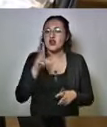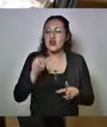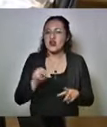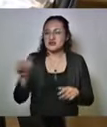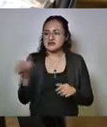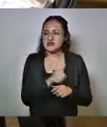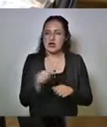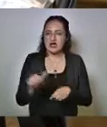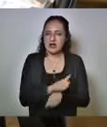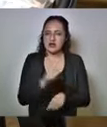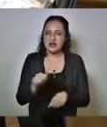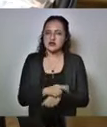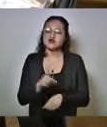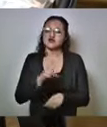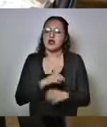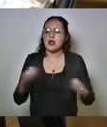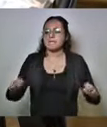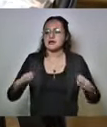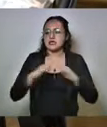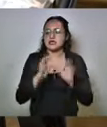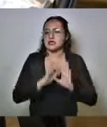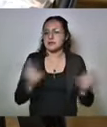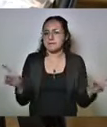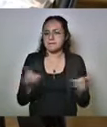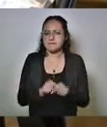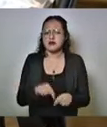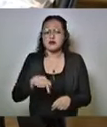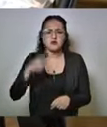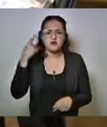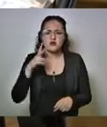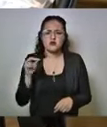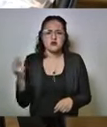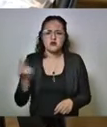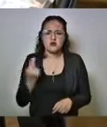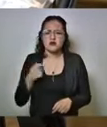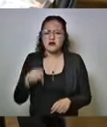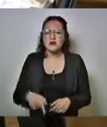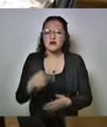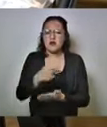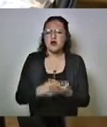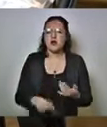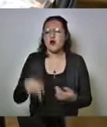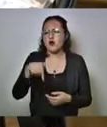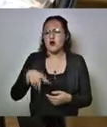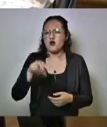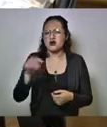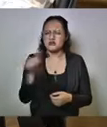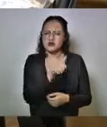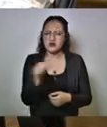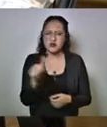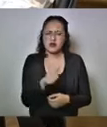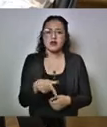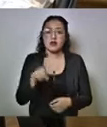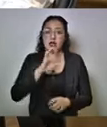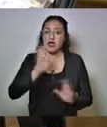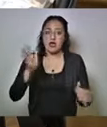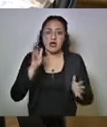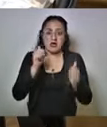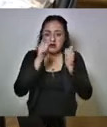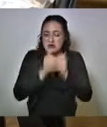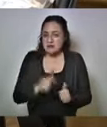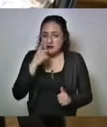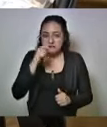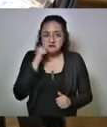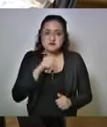contingencia en Puebla no se requiere el programa hoy no circula de manera permanente